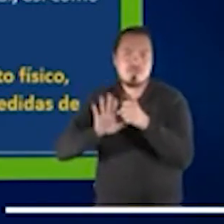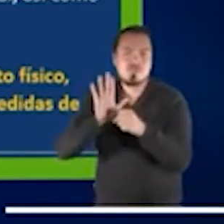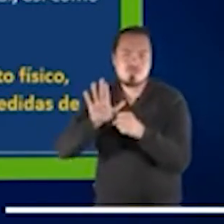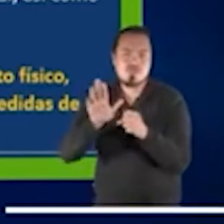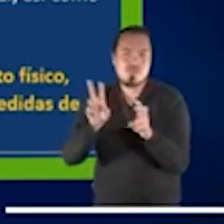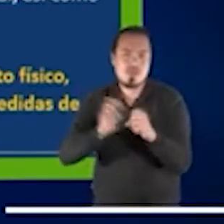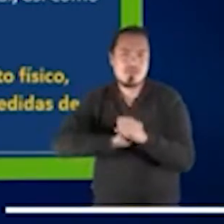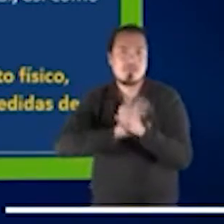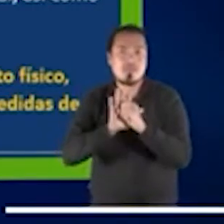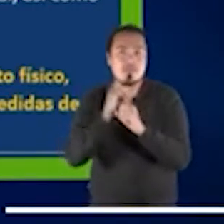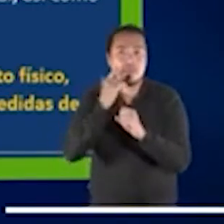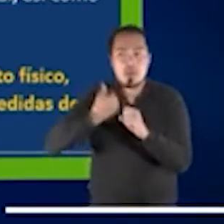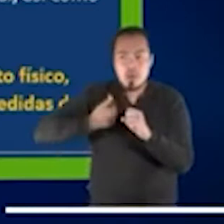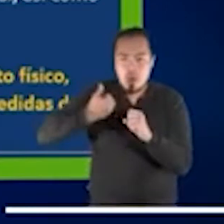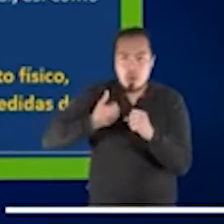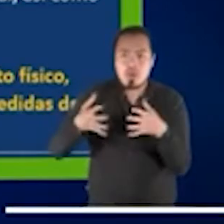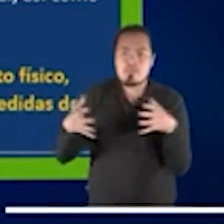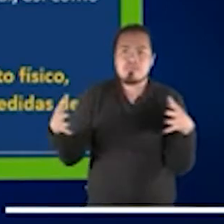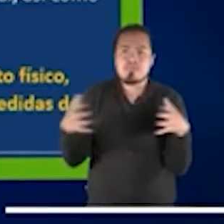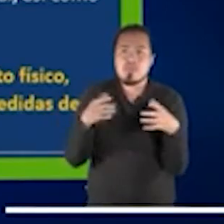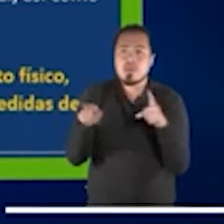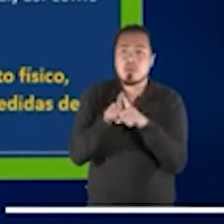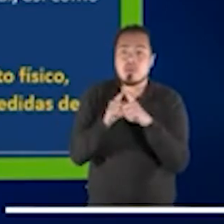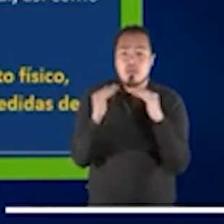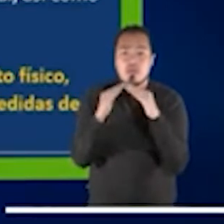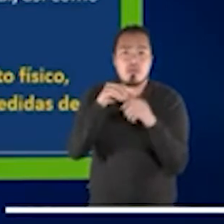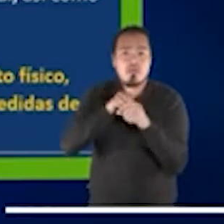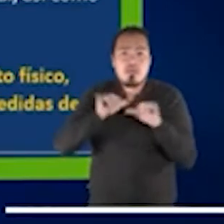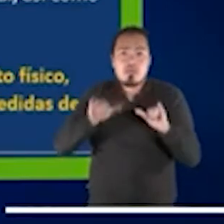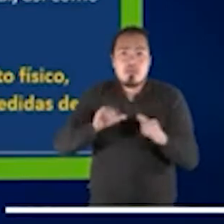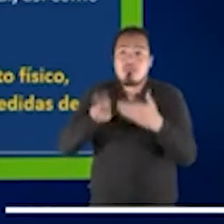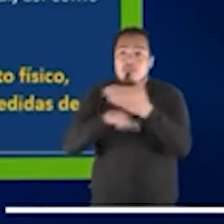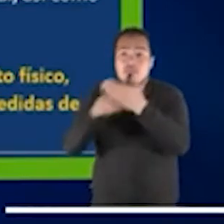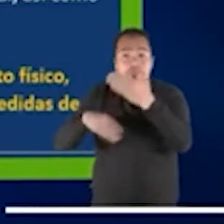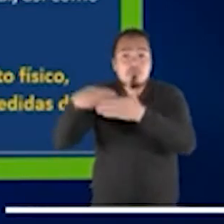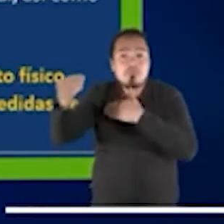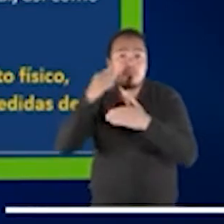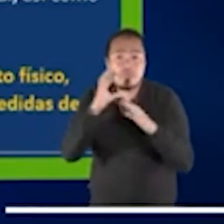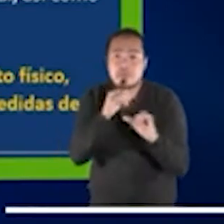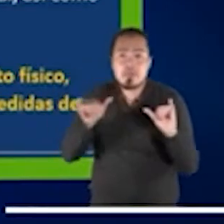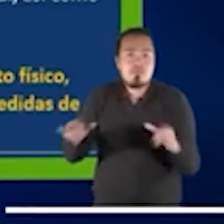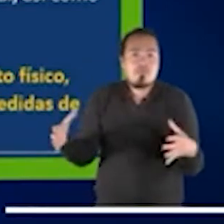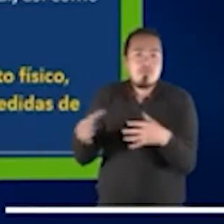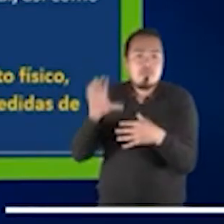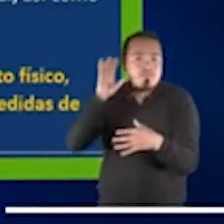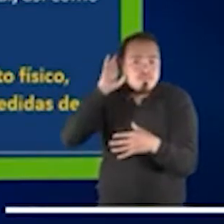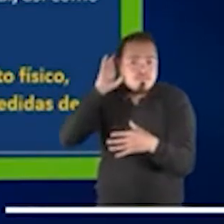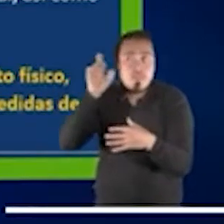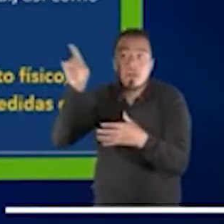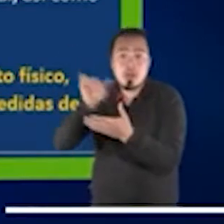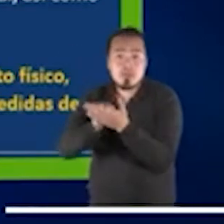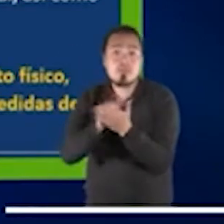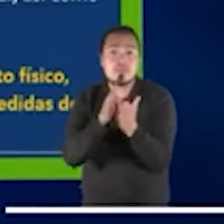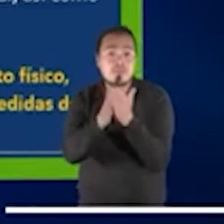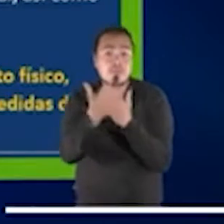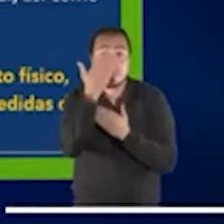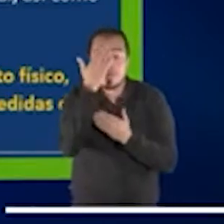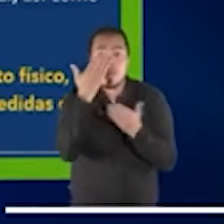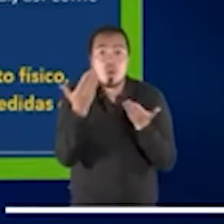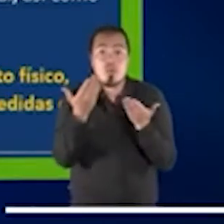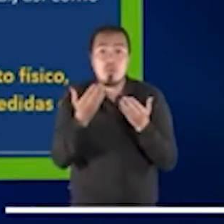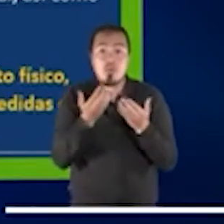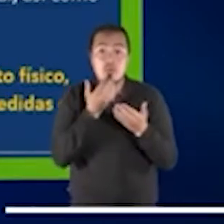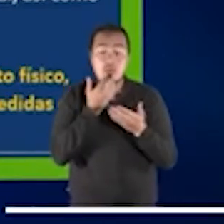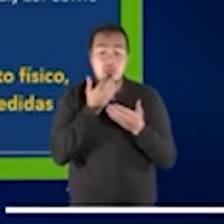particular los que están privados de libertad. Para empezar, desde la base, antes de entrar